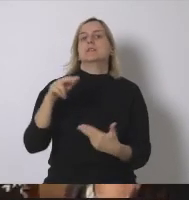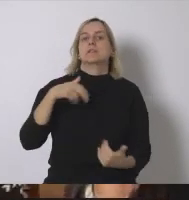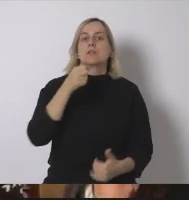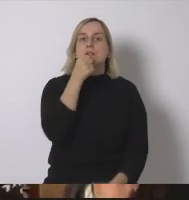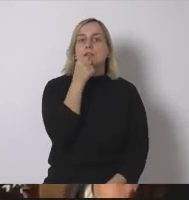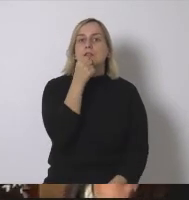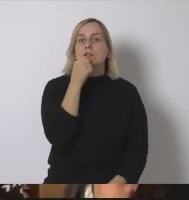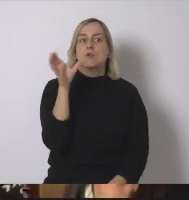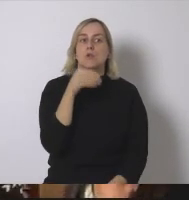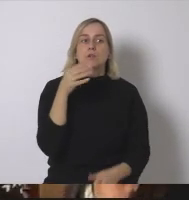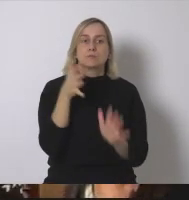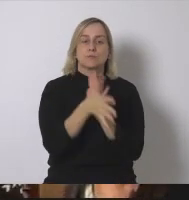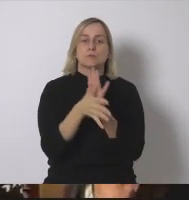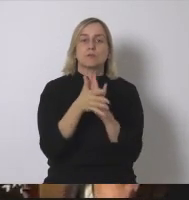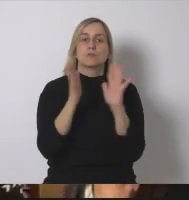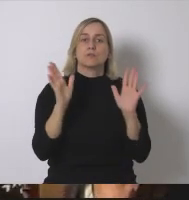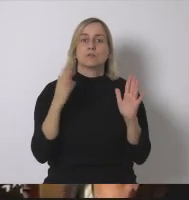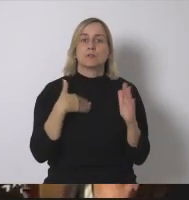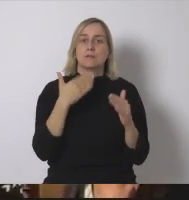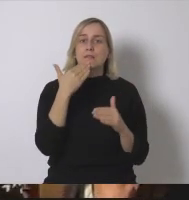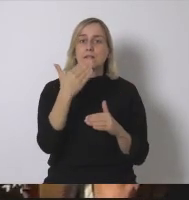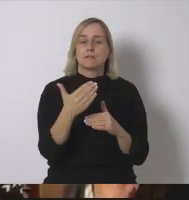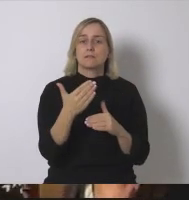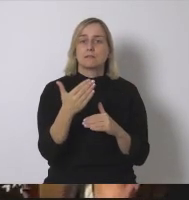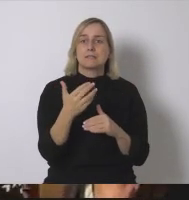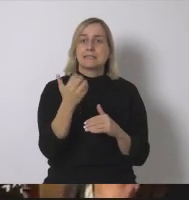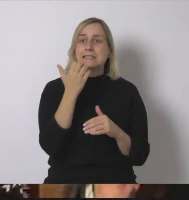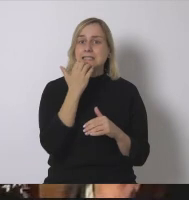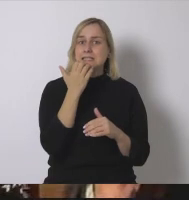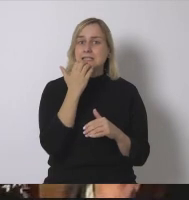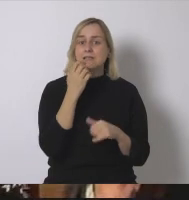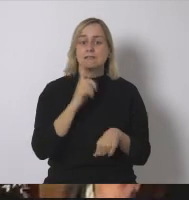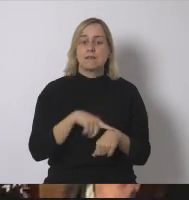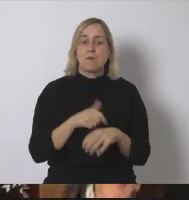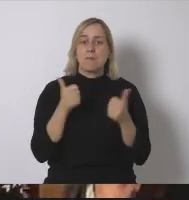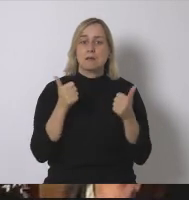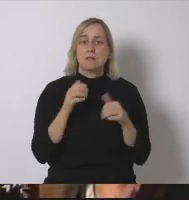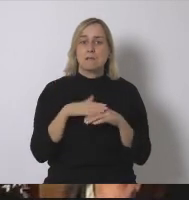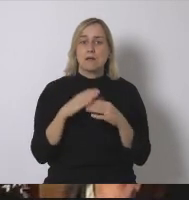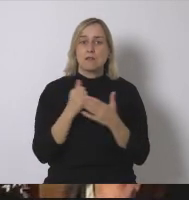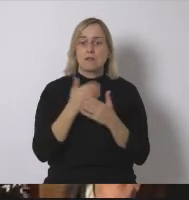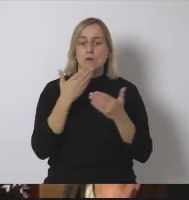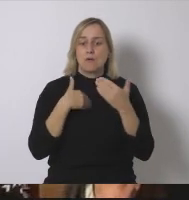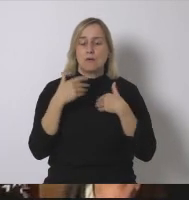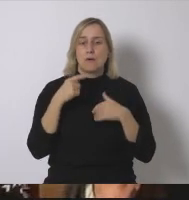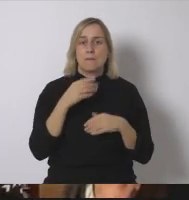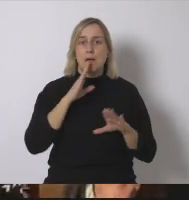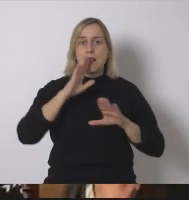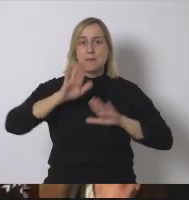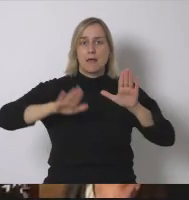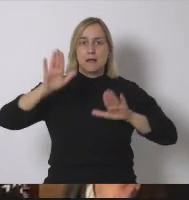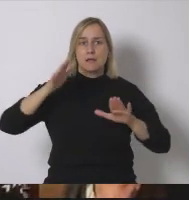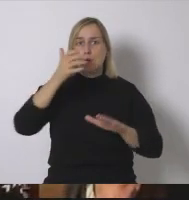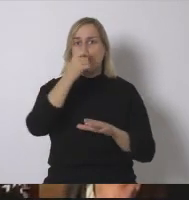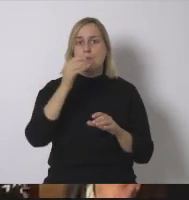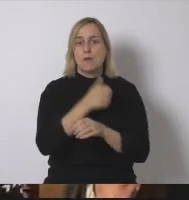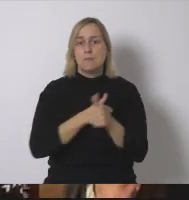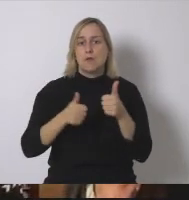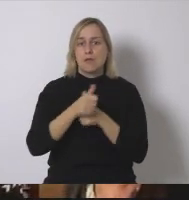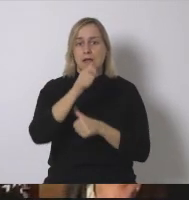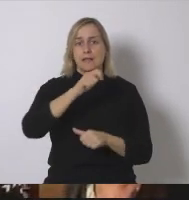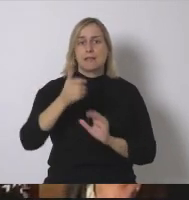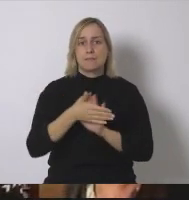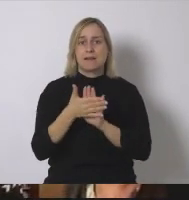también por el tema de traducción simultánea no sé si tendremos tiempo para